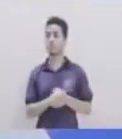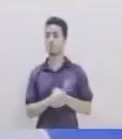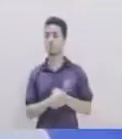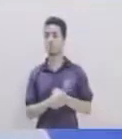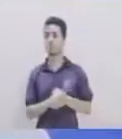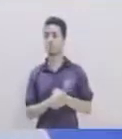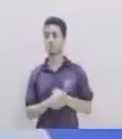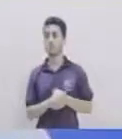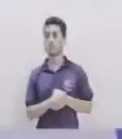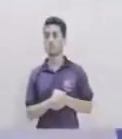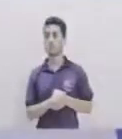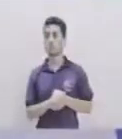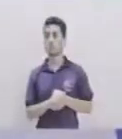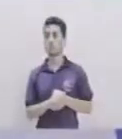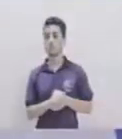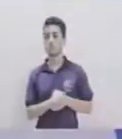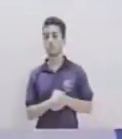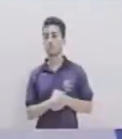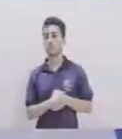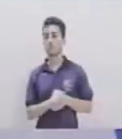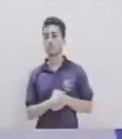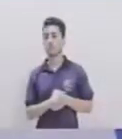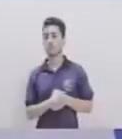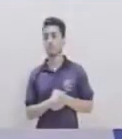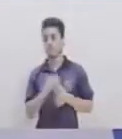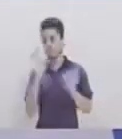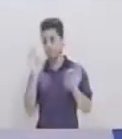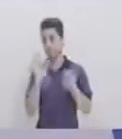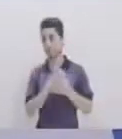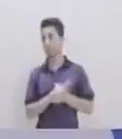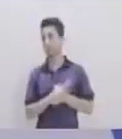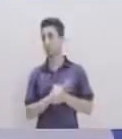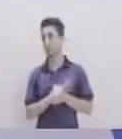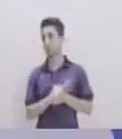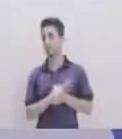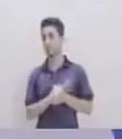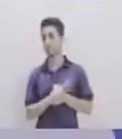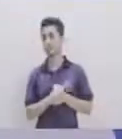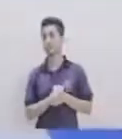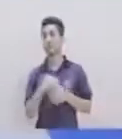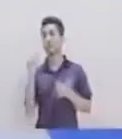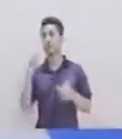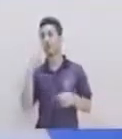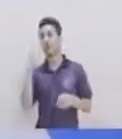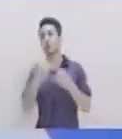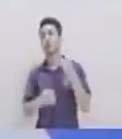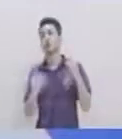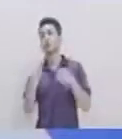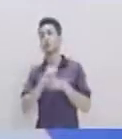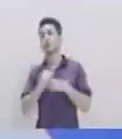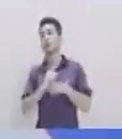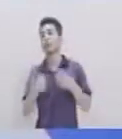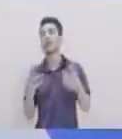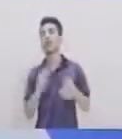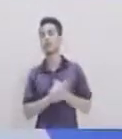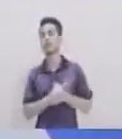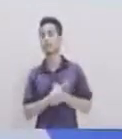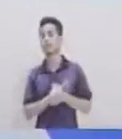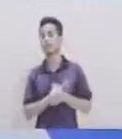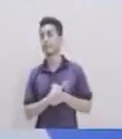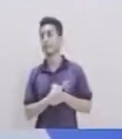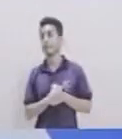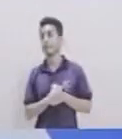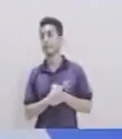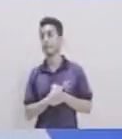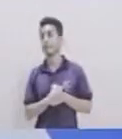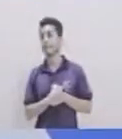Contrario Contrario Contrario Eso es Muy bien Y el último ejercicio Que vamos